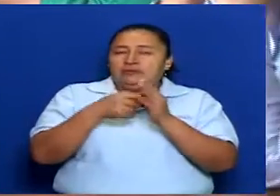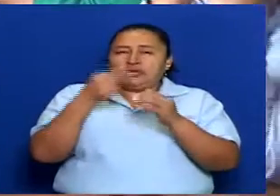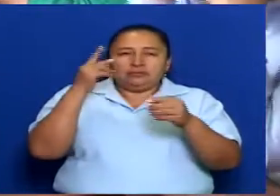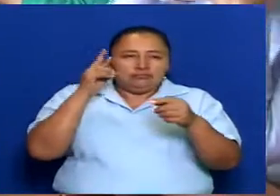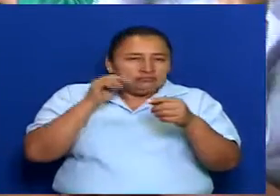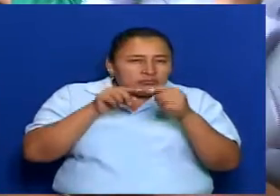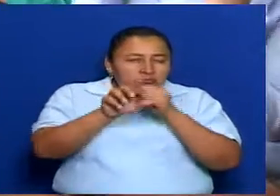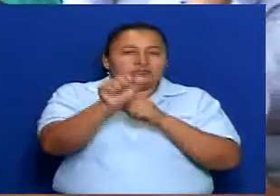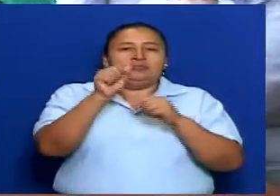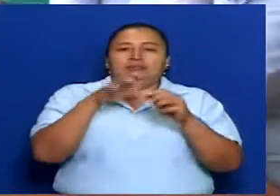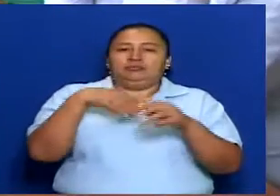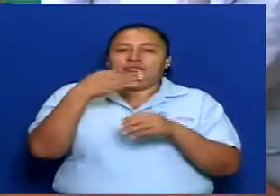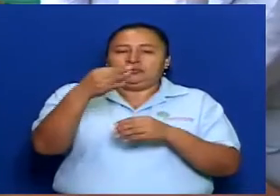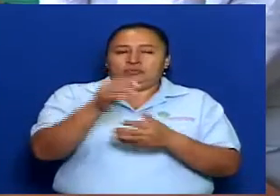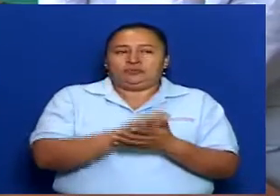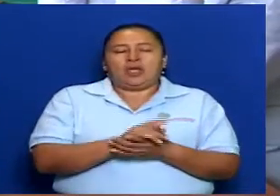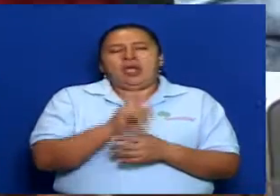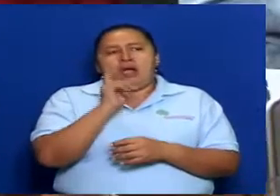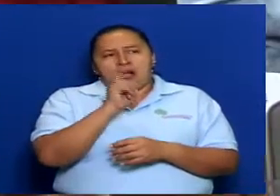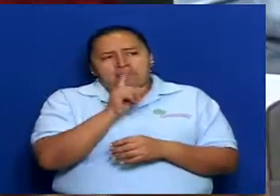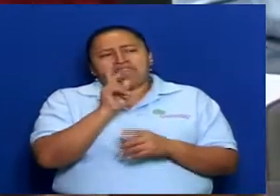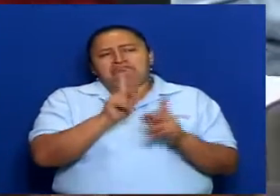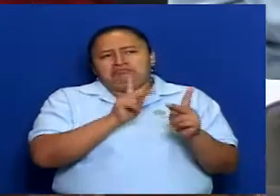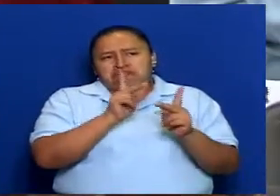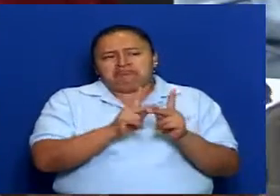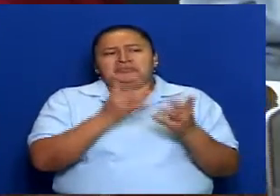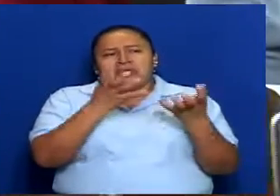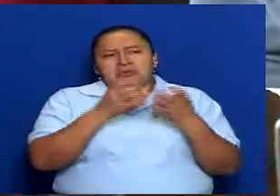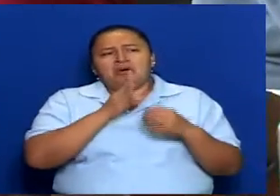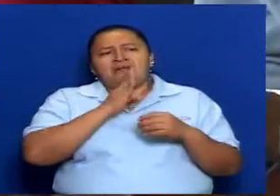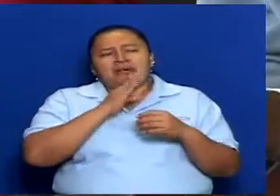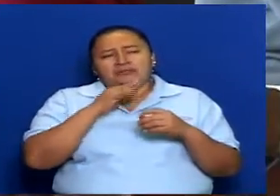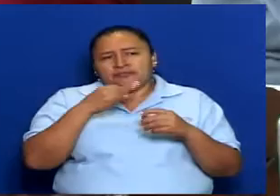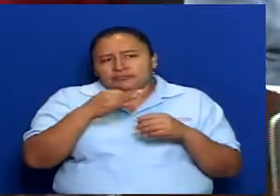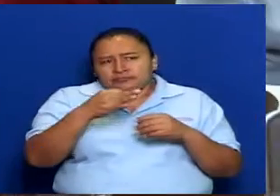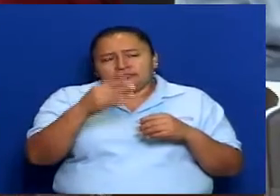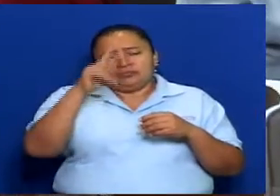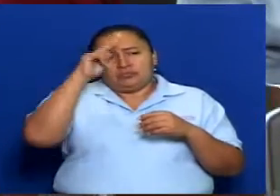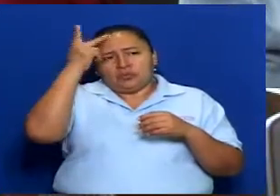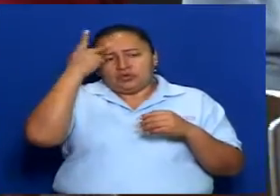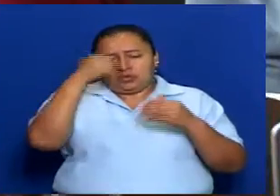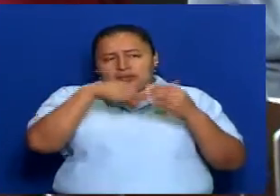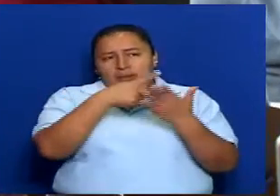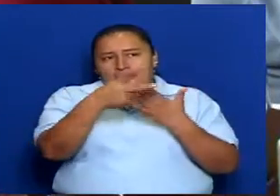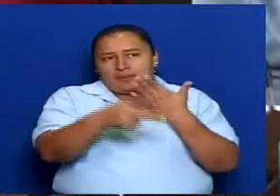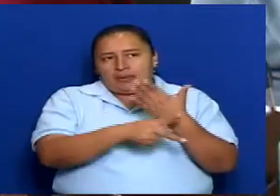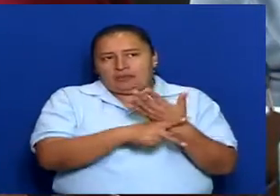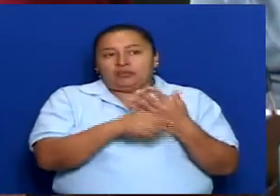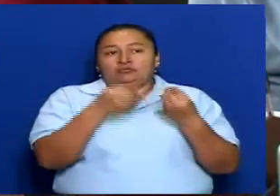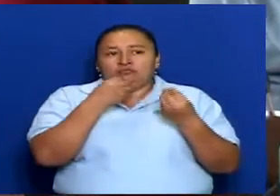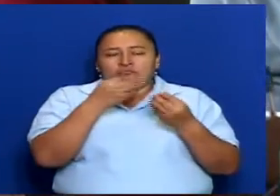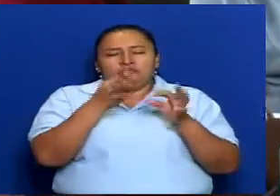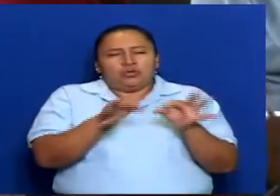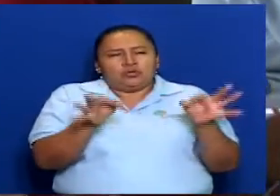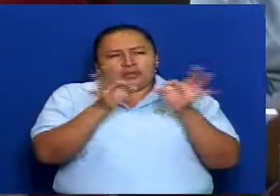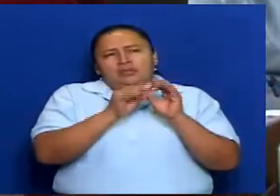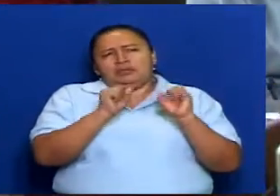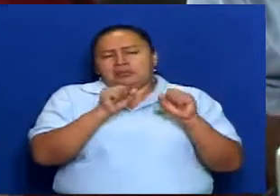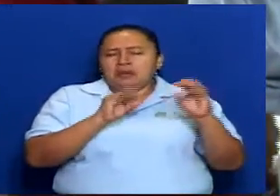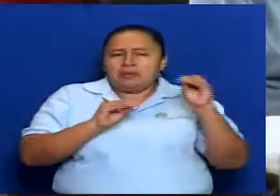gustaría que habláramos sobre esta política a lo largo del programa, porque es extensa y es muy rica el contenido.